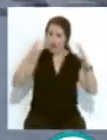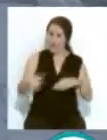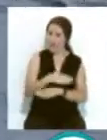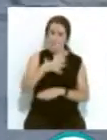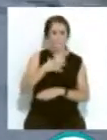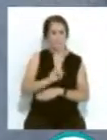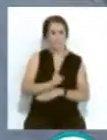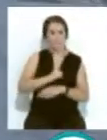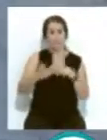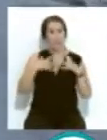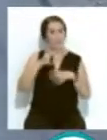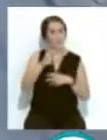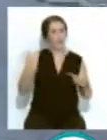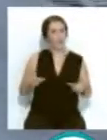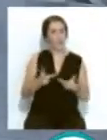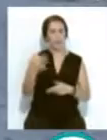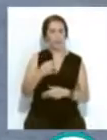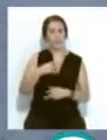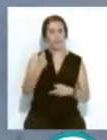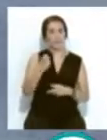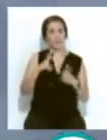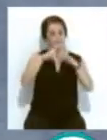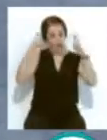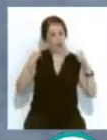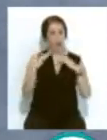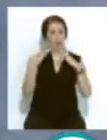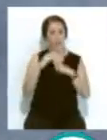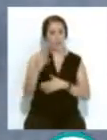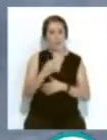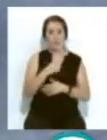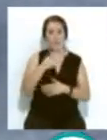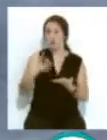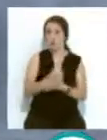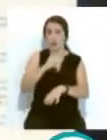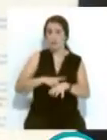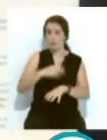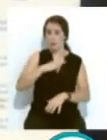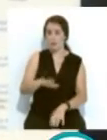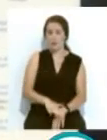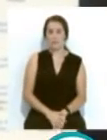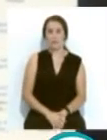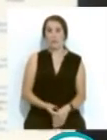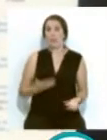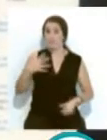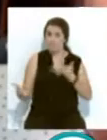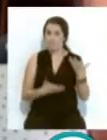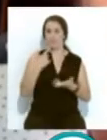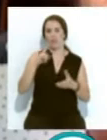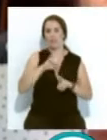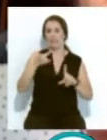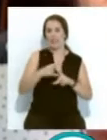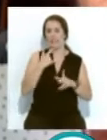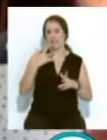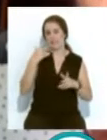calle. Estamos en estado de alarma y es preciso estar en el domicilio todo el tiempo posible. Se impuso el teletrabajo y la